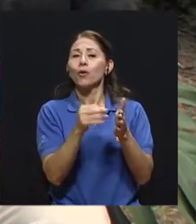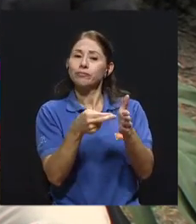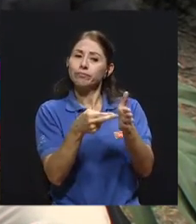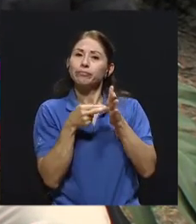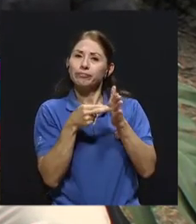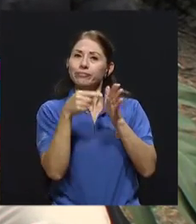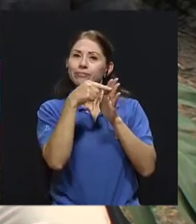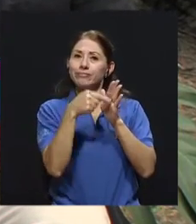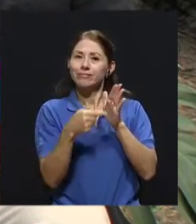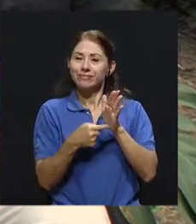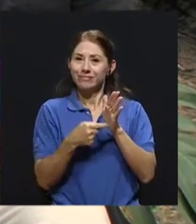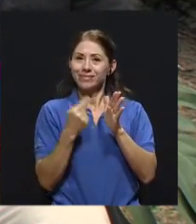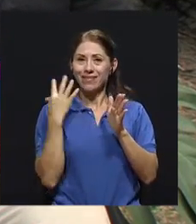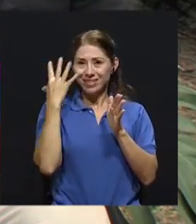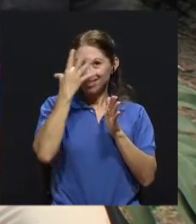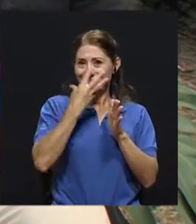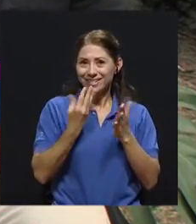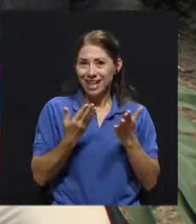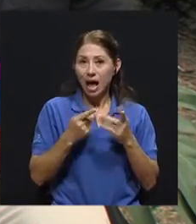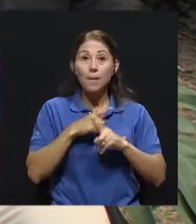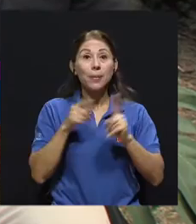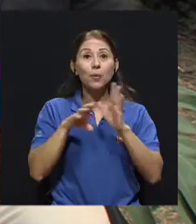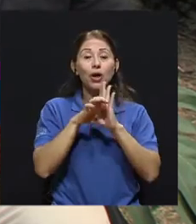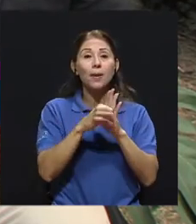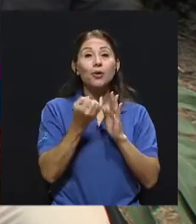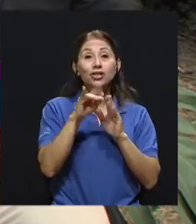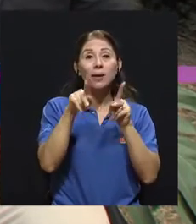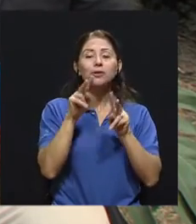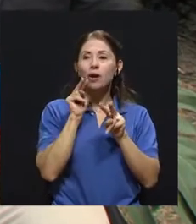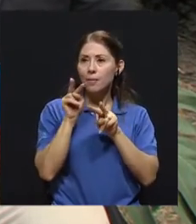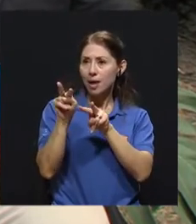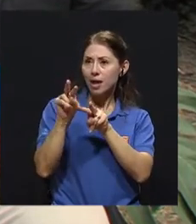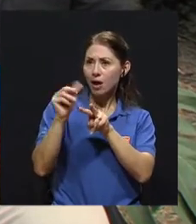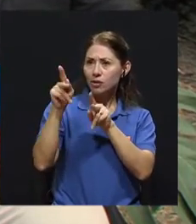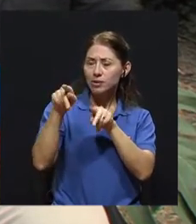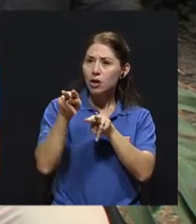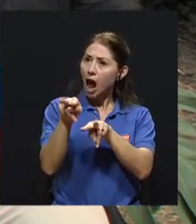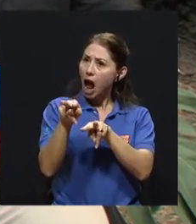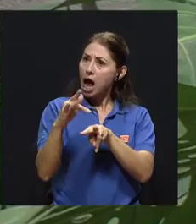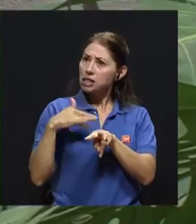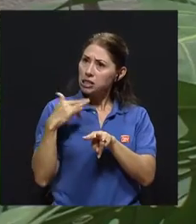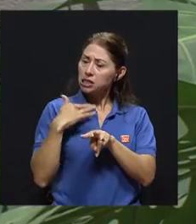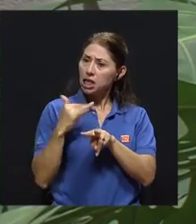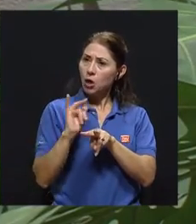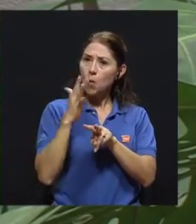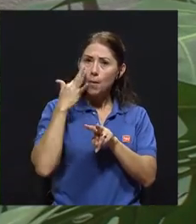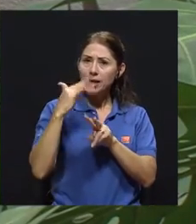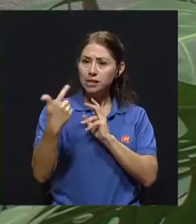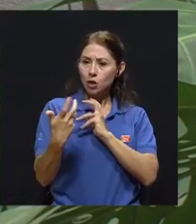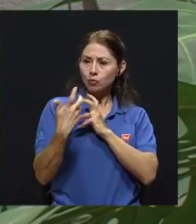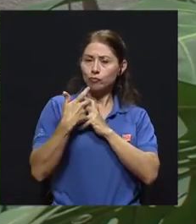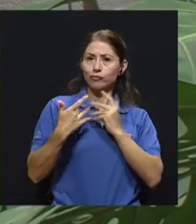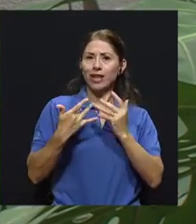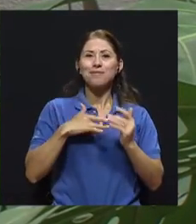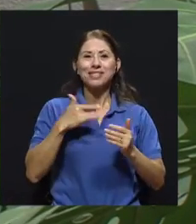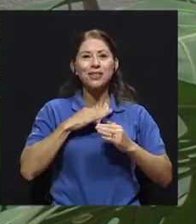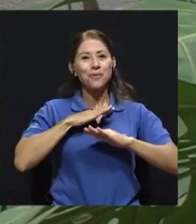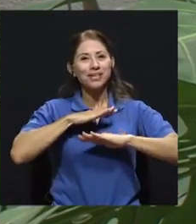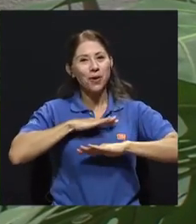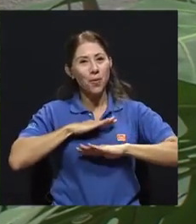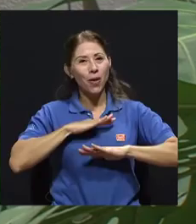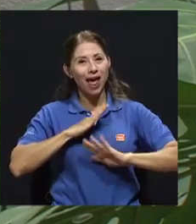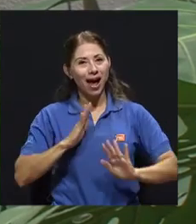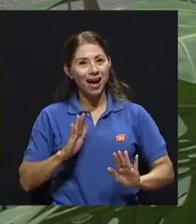predominan, ¿verdad? Pero en el momento que las personas ven a alguien que se parece más a sí misma, la gente se siente más cómoda y